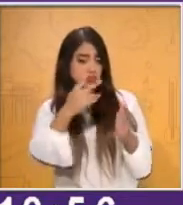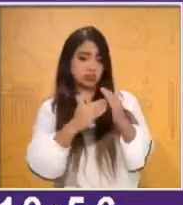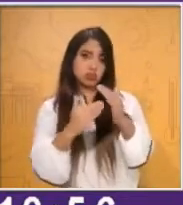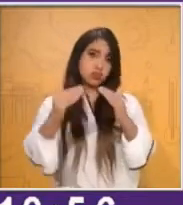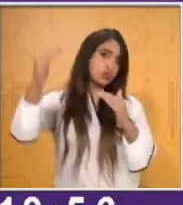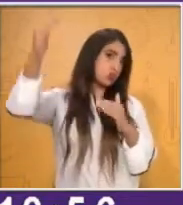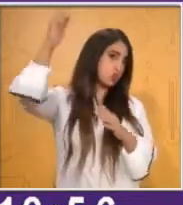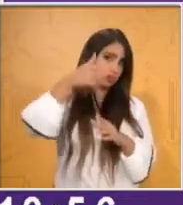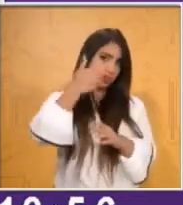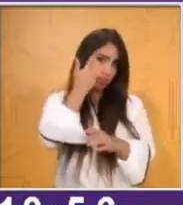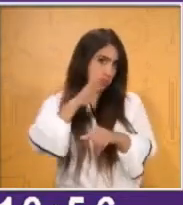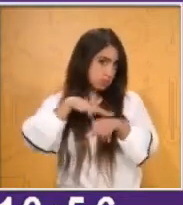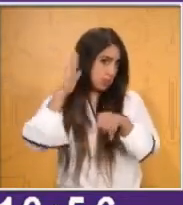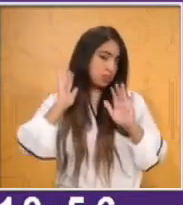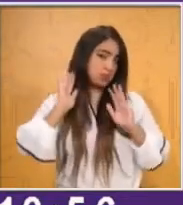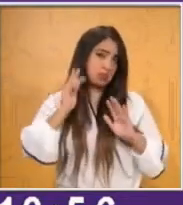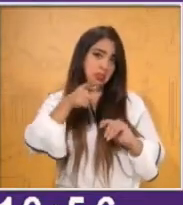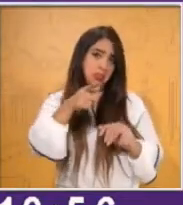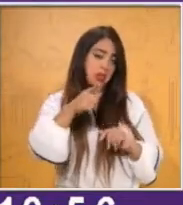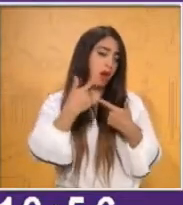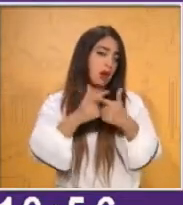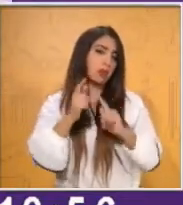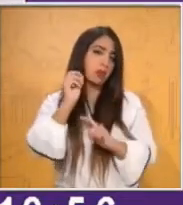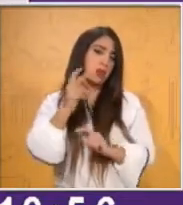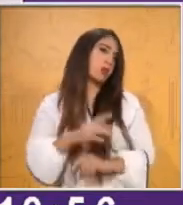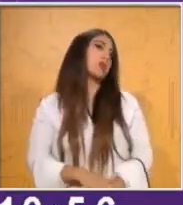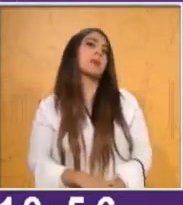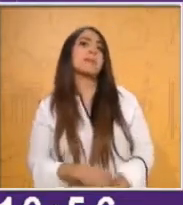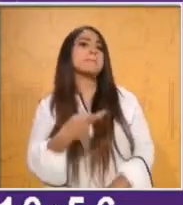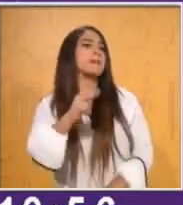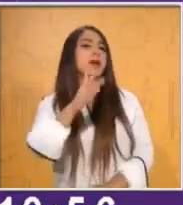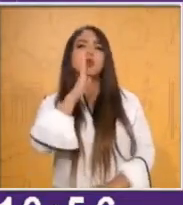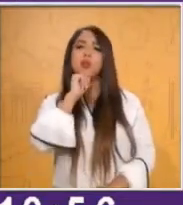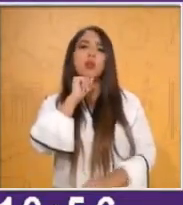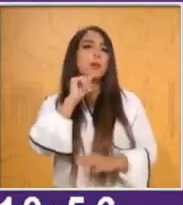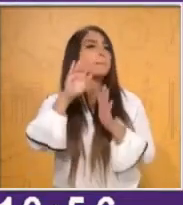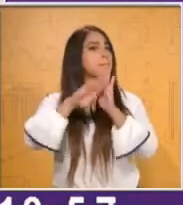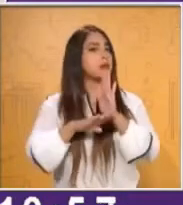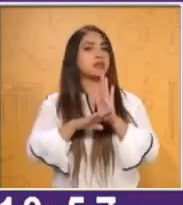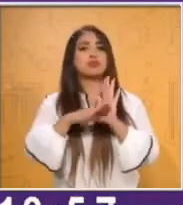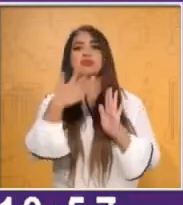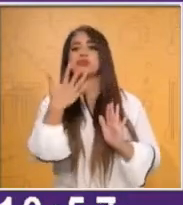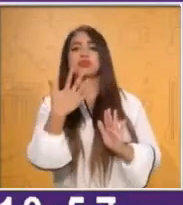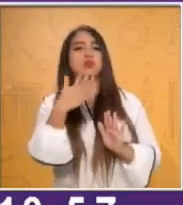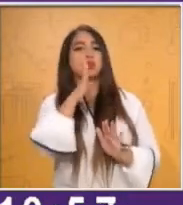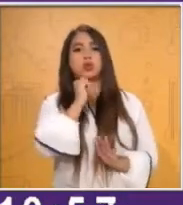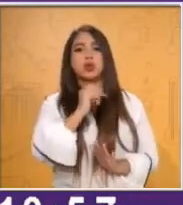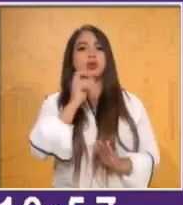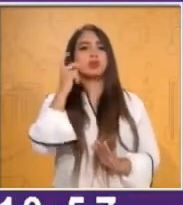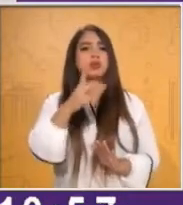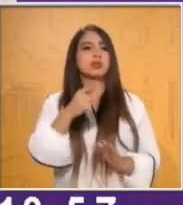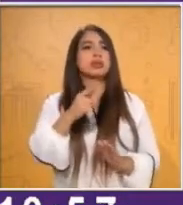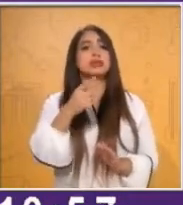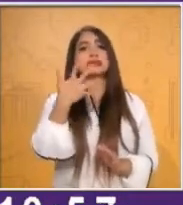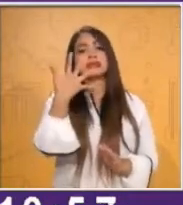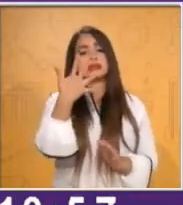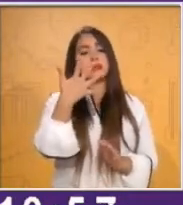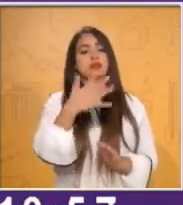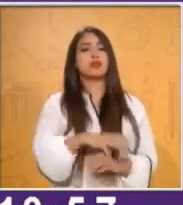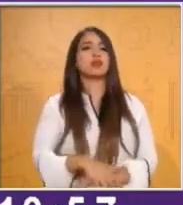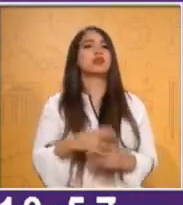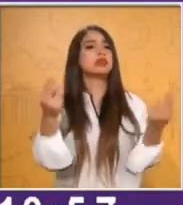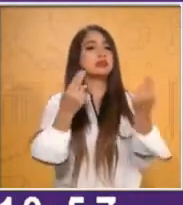de veces que tú quieras participar son las que vas a hacer. Pero mínimo te vamos a pedir que escribas cinco números con su nombre para tu carpeta de